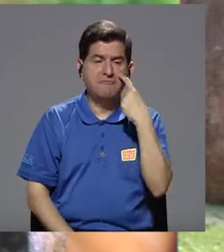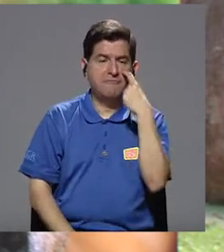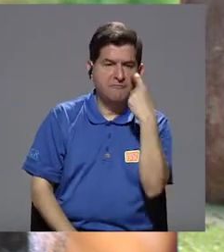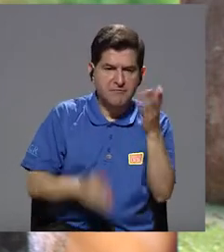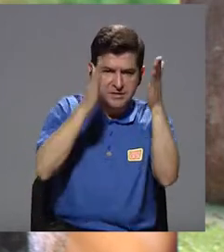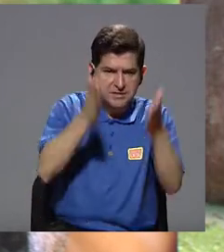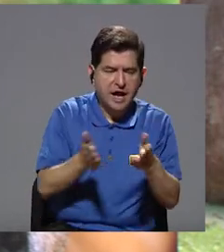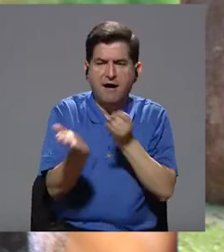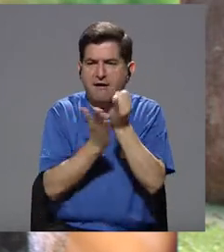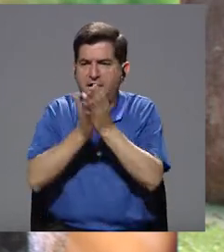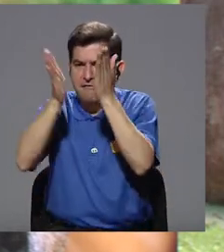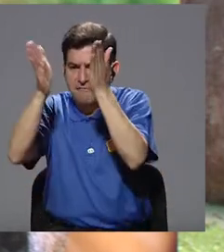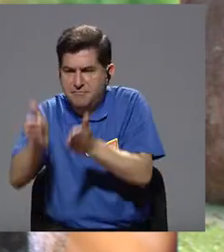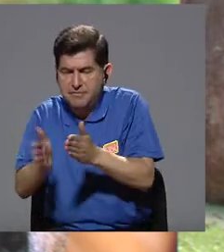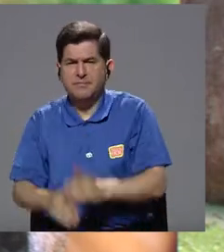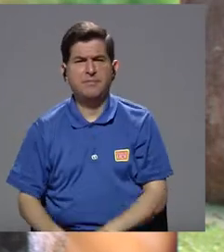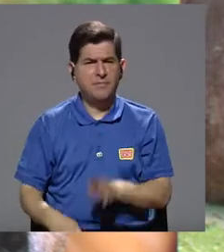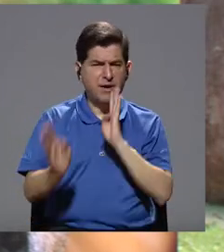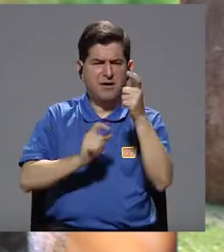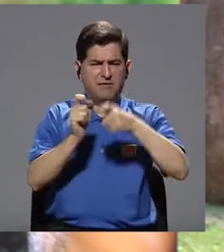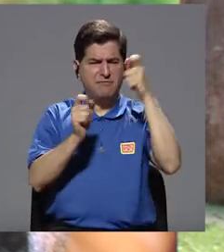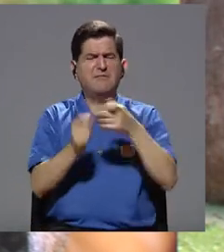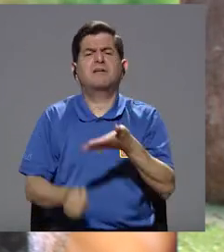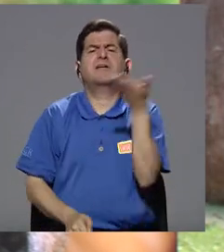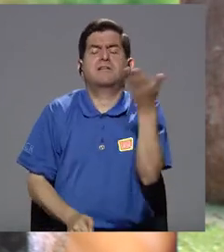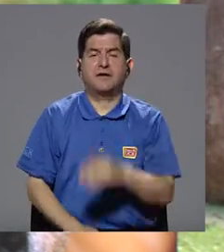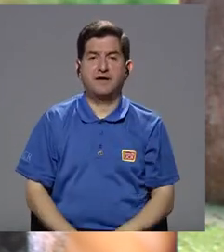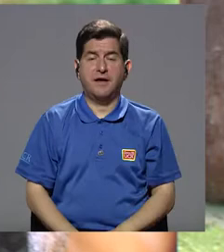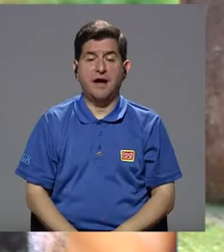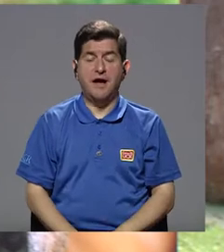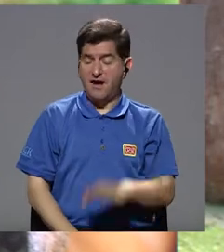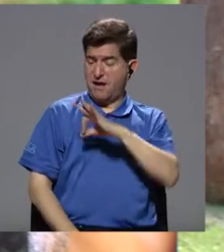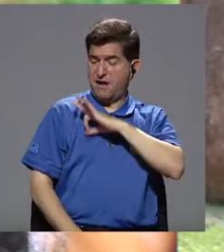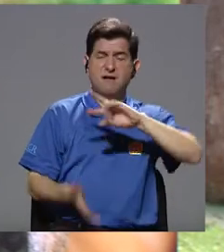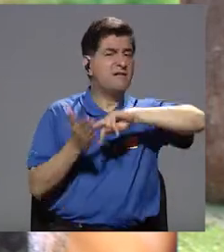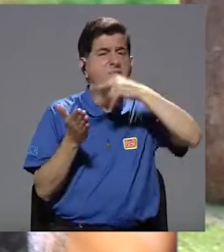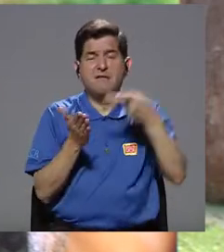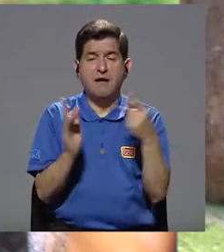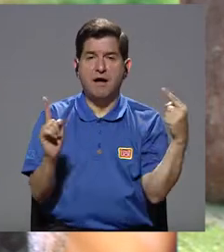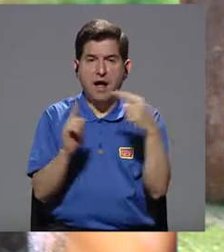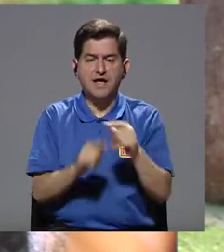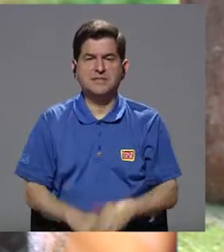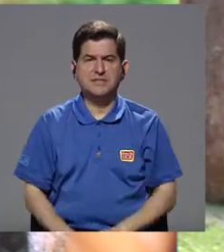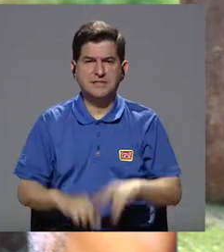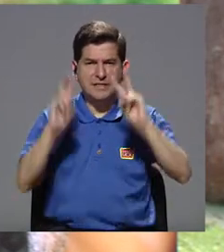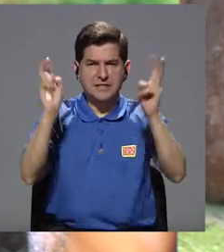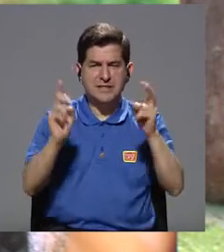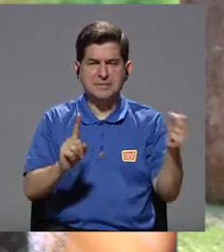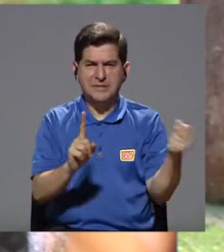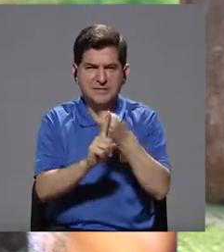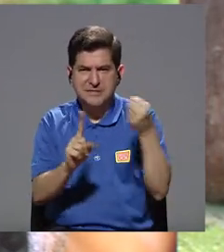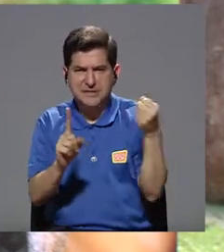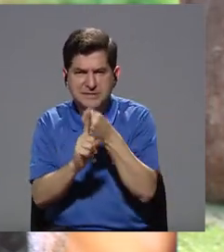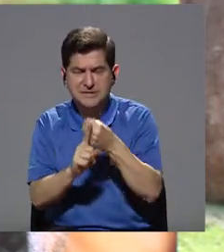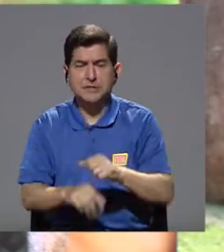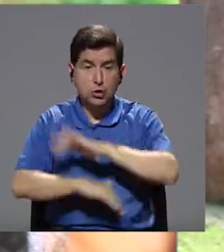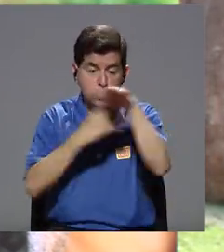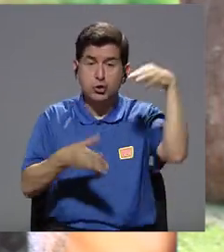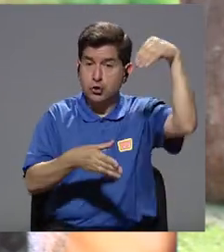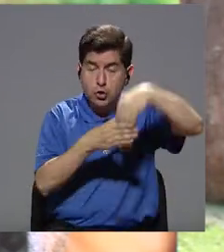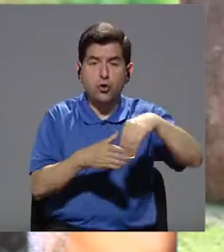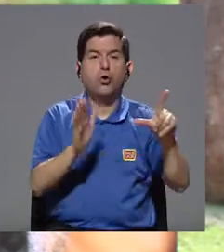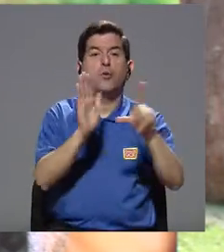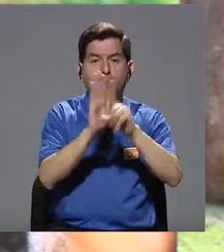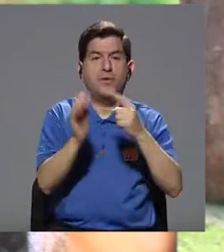fiscales, investigadores, hablando específicamente de qué es bienestar hasta temas de crueldad. Abarcamos todo, precisamente